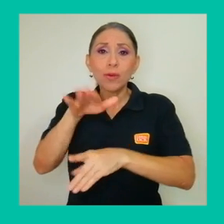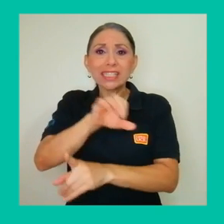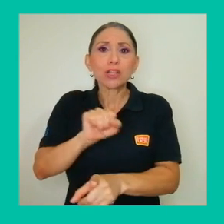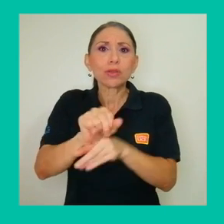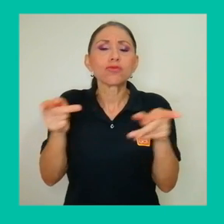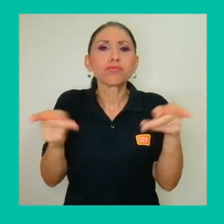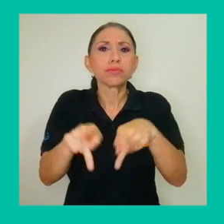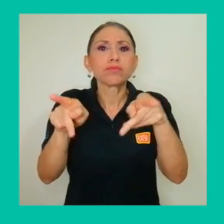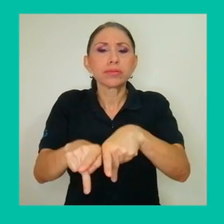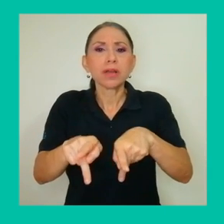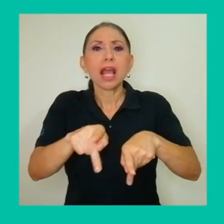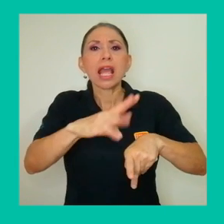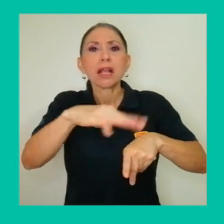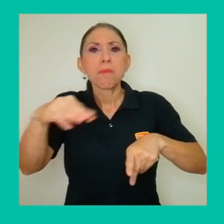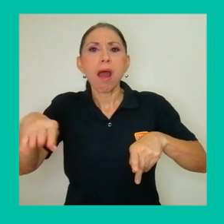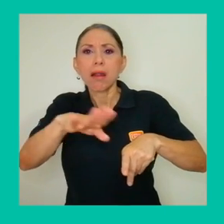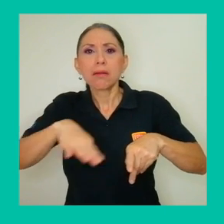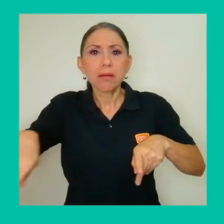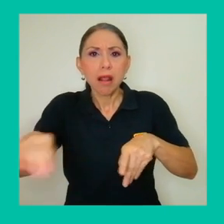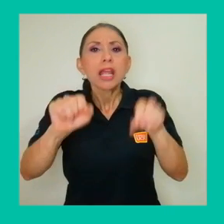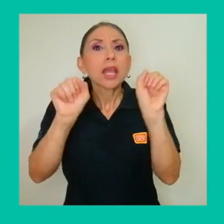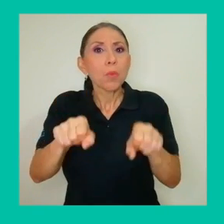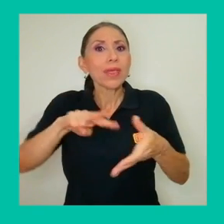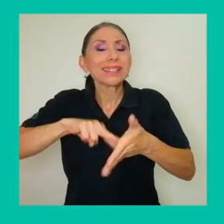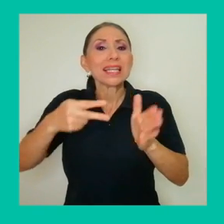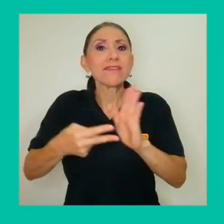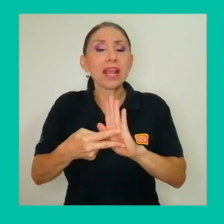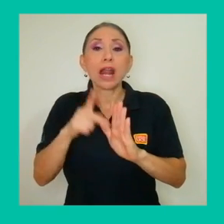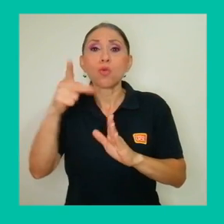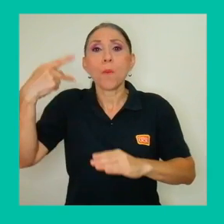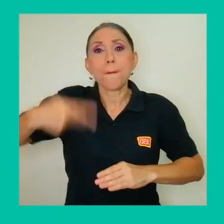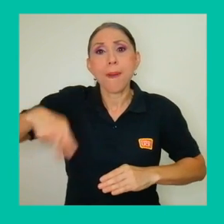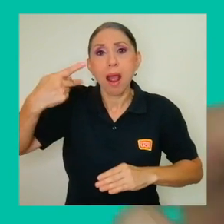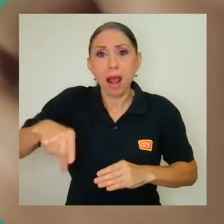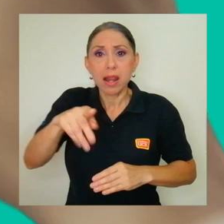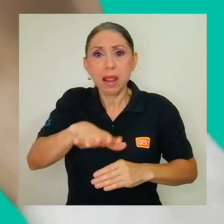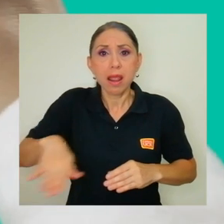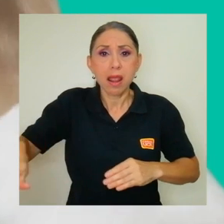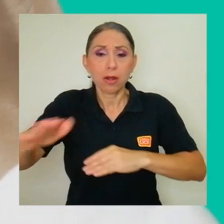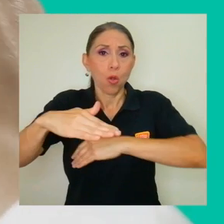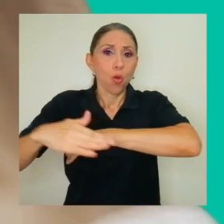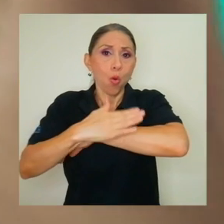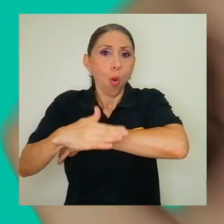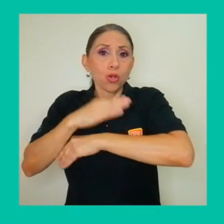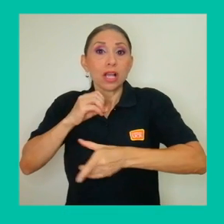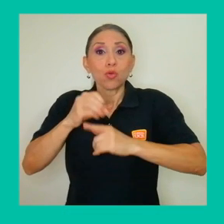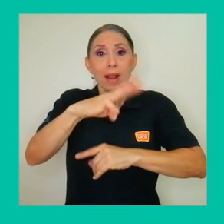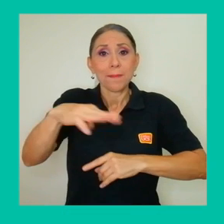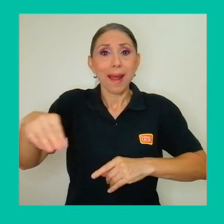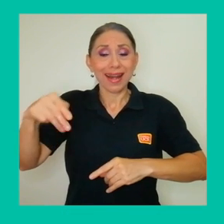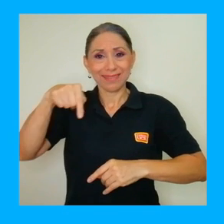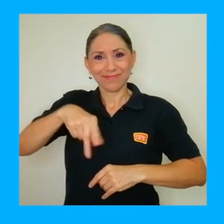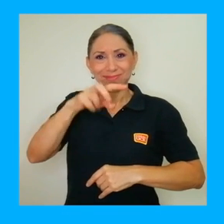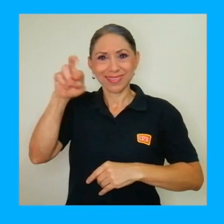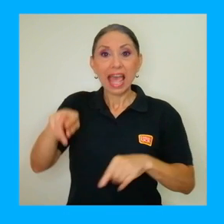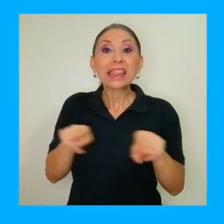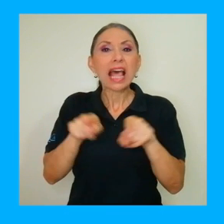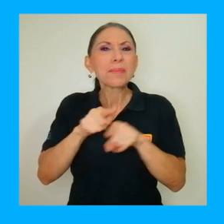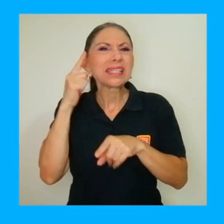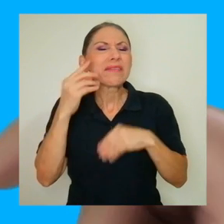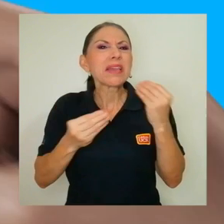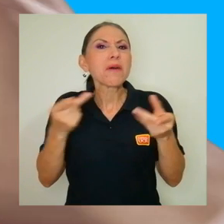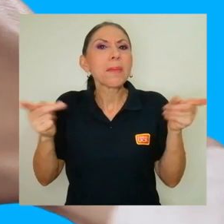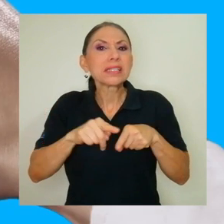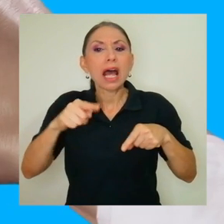eventos y fenómenos océano-meteorológicos que pueden representar una amenaza marino-costera para el país. Por otra parte, predice las